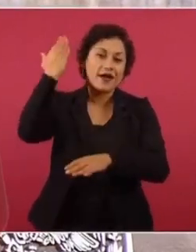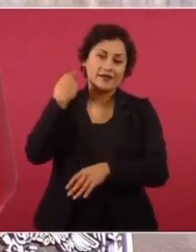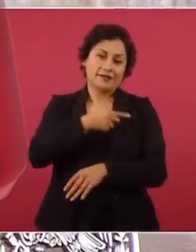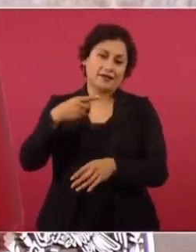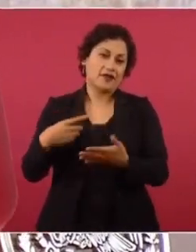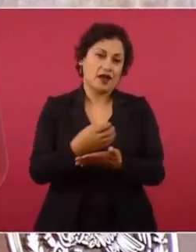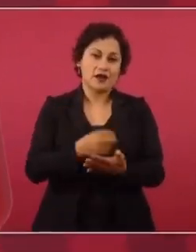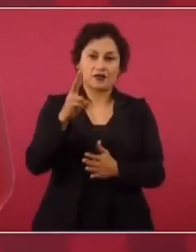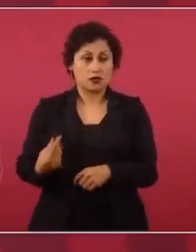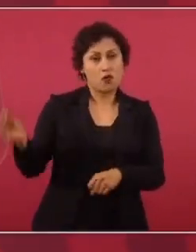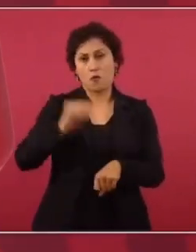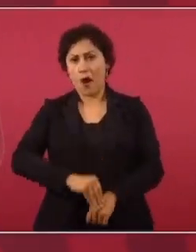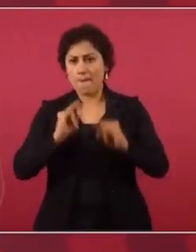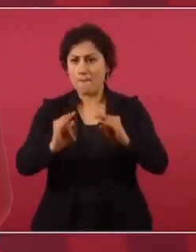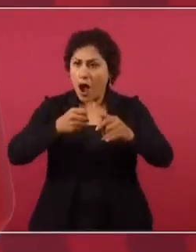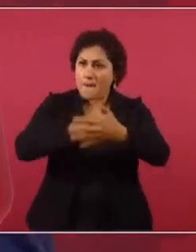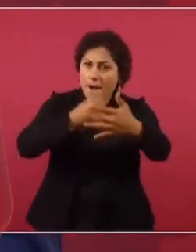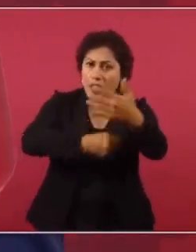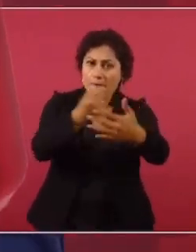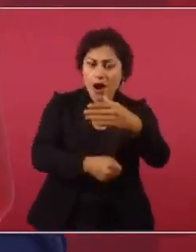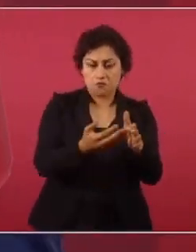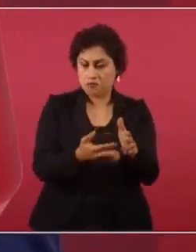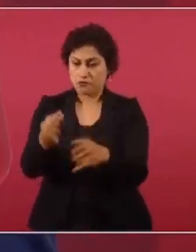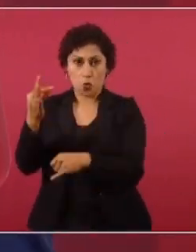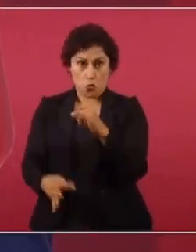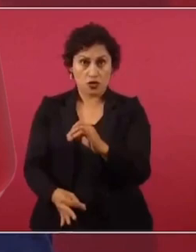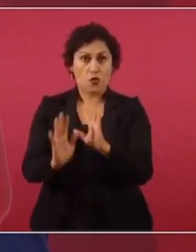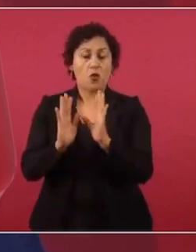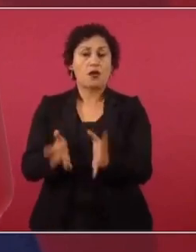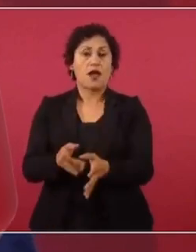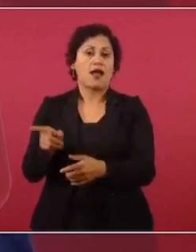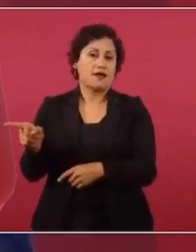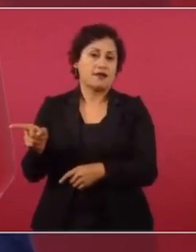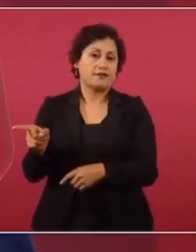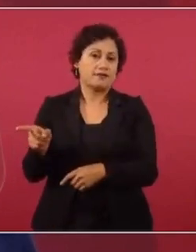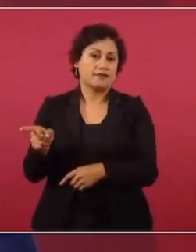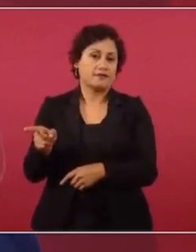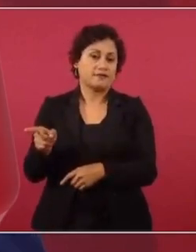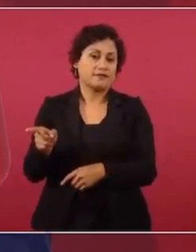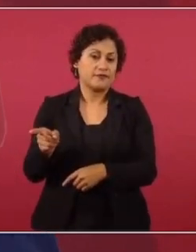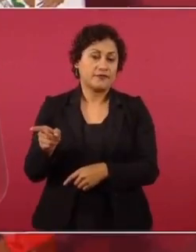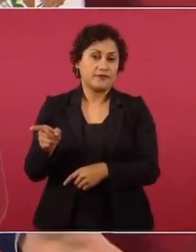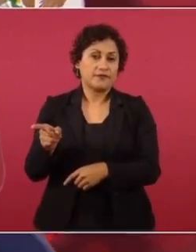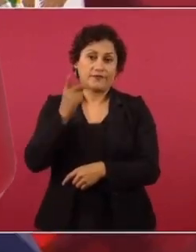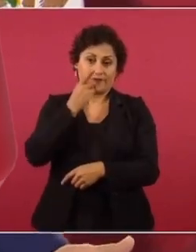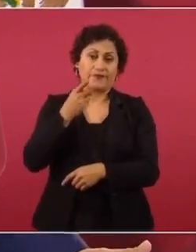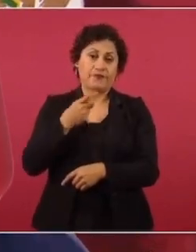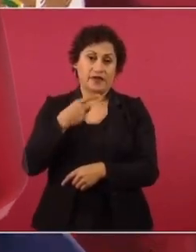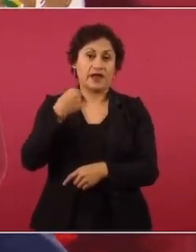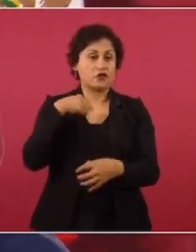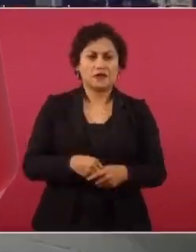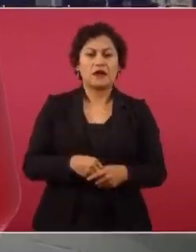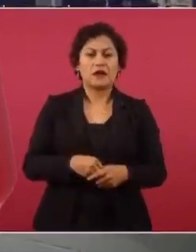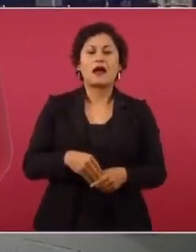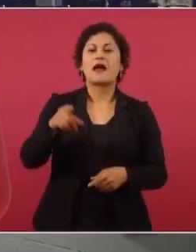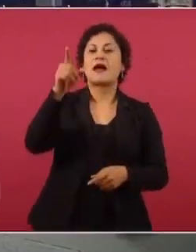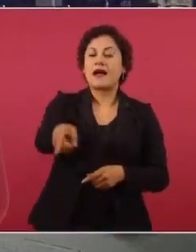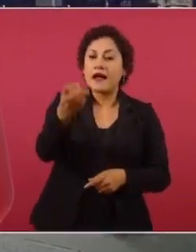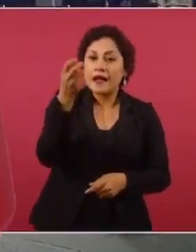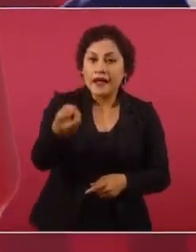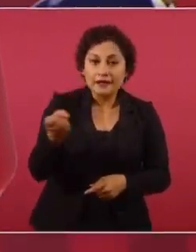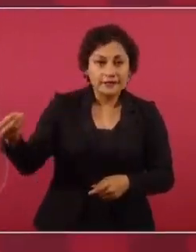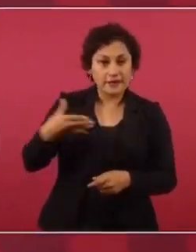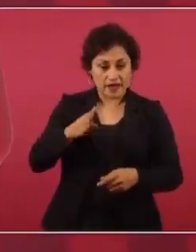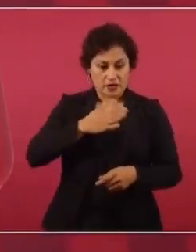pero después no le gustó el plantón, y que ya lo último fue de que tengo acuerdos con el narcotráfico. El